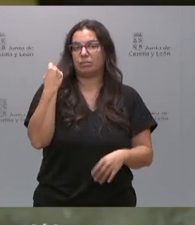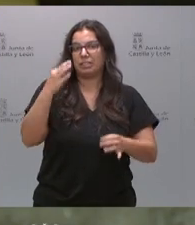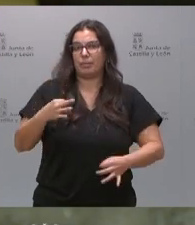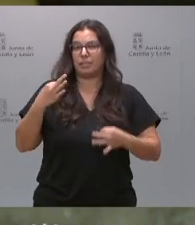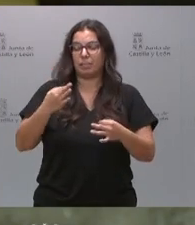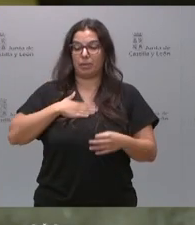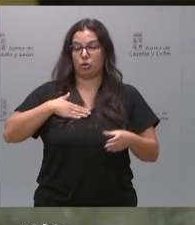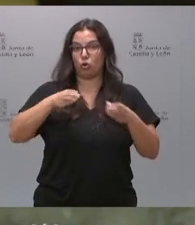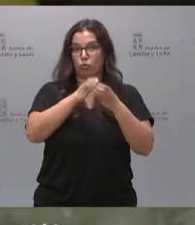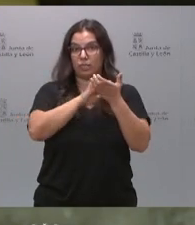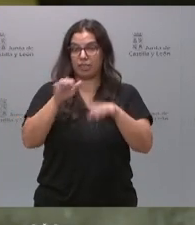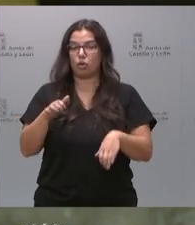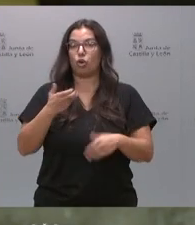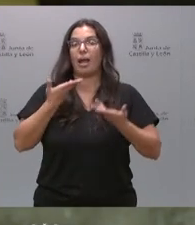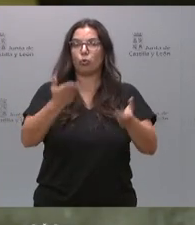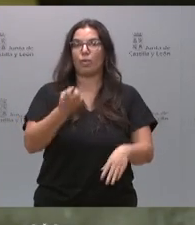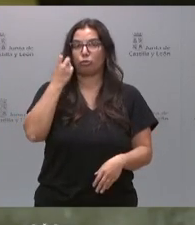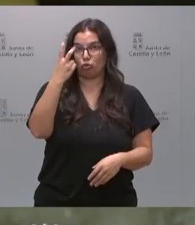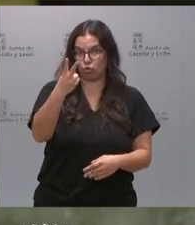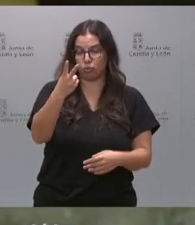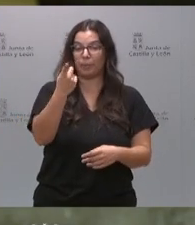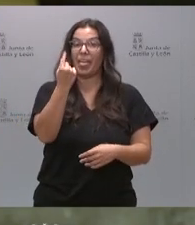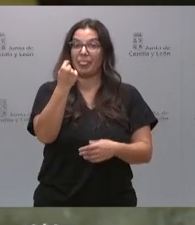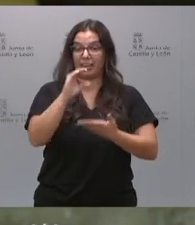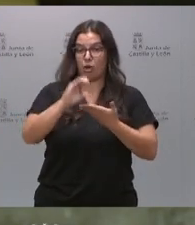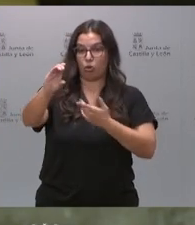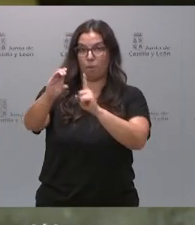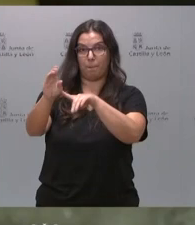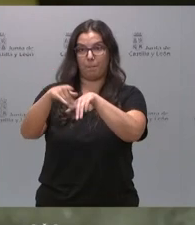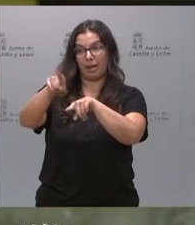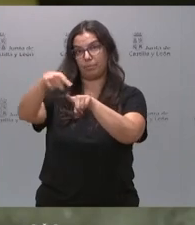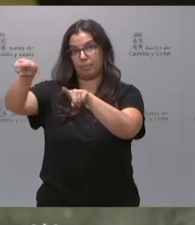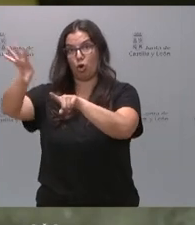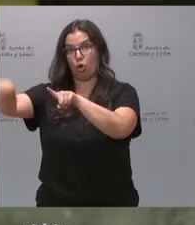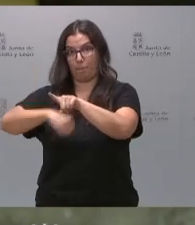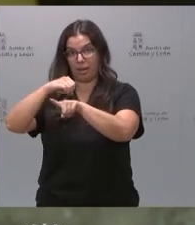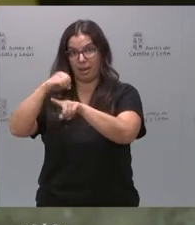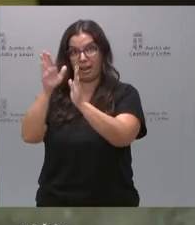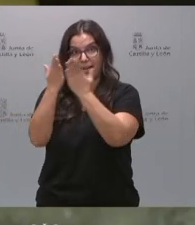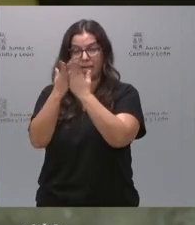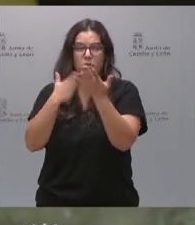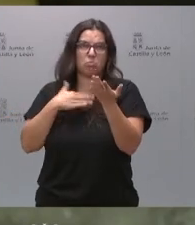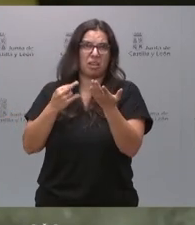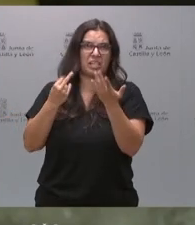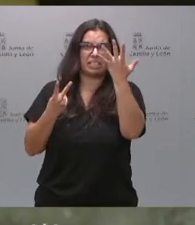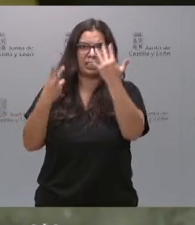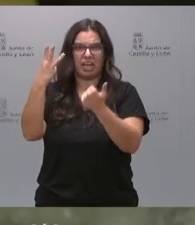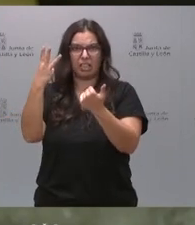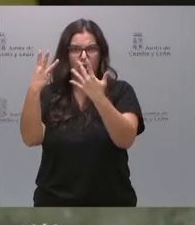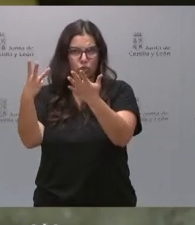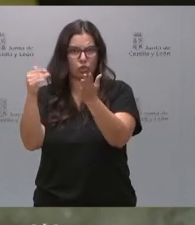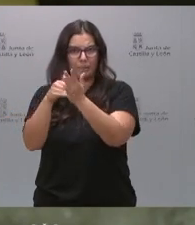parte del Gobierno de Castilla y León. Son ayudas económicas para la compra de libros, aproximadamente unos 78.000